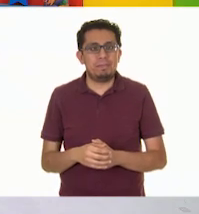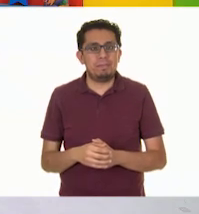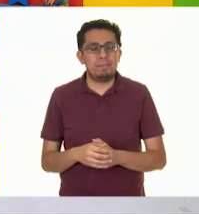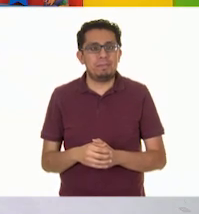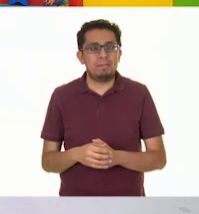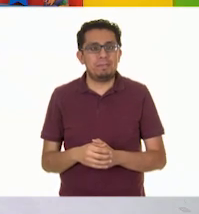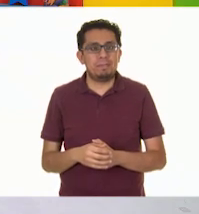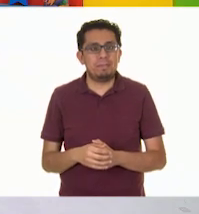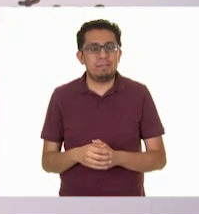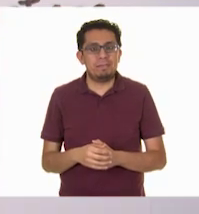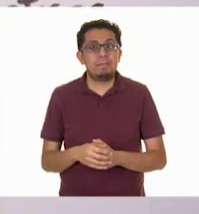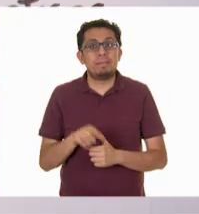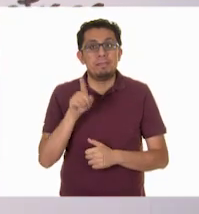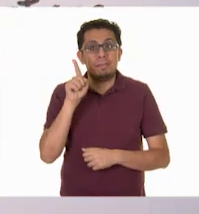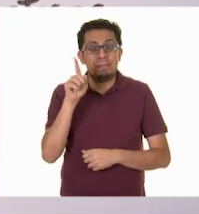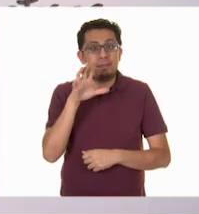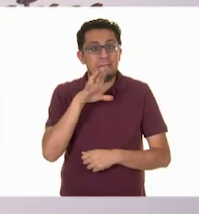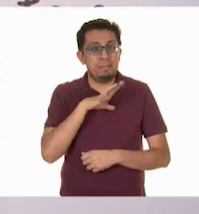Manzano, aquí está.